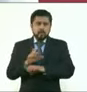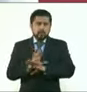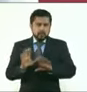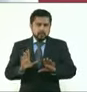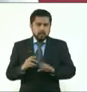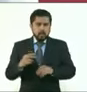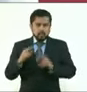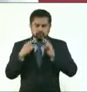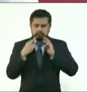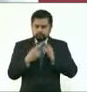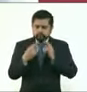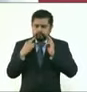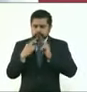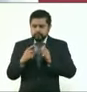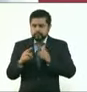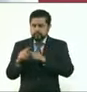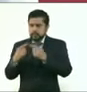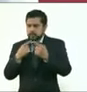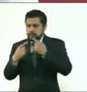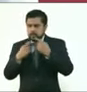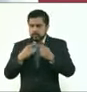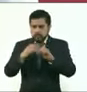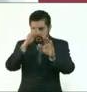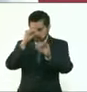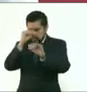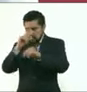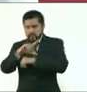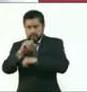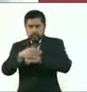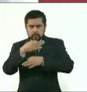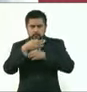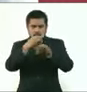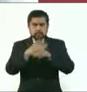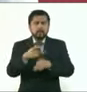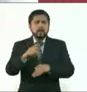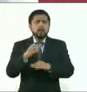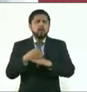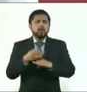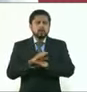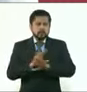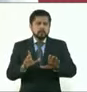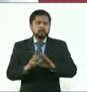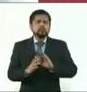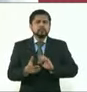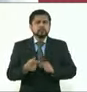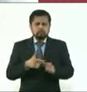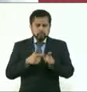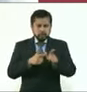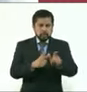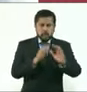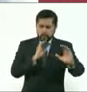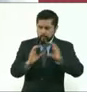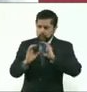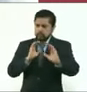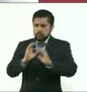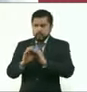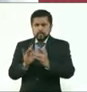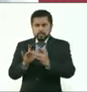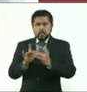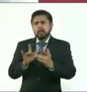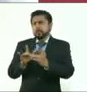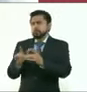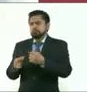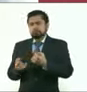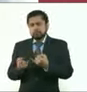llegando a varios acuerdos que en breve anunciaremos, pero mantenemos una comunicación permanente con ellos y estamos en una mesa de